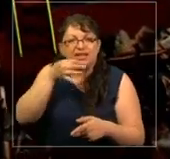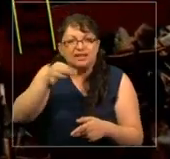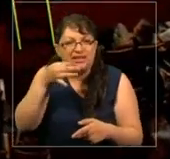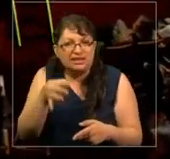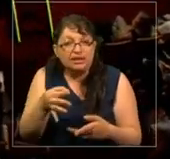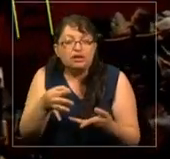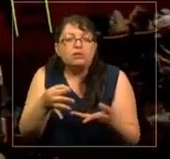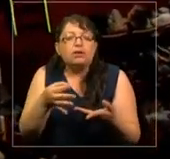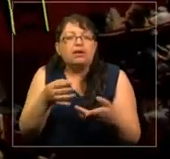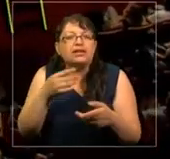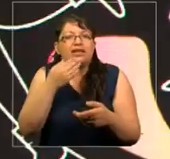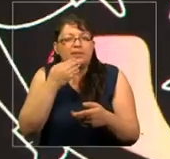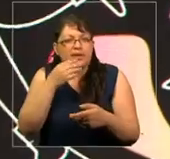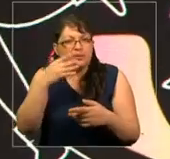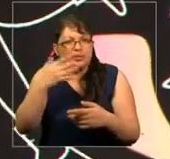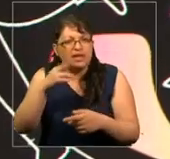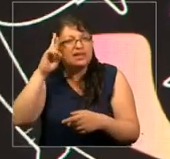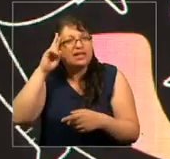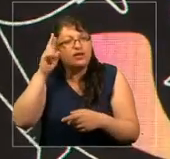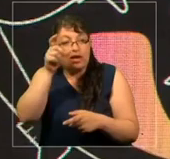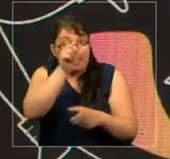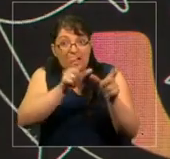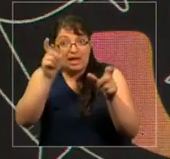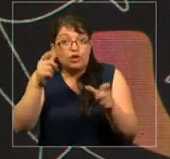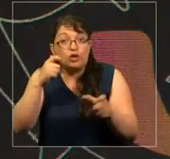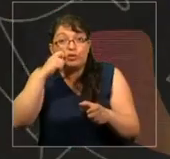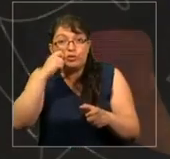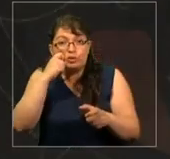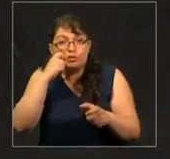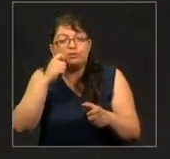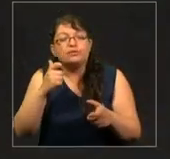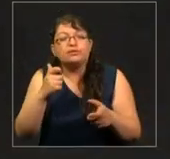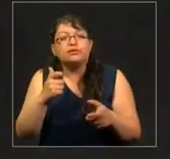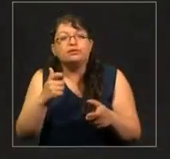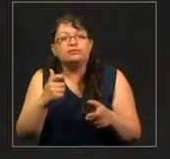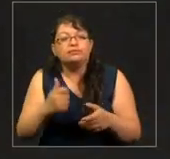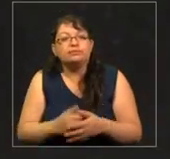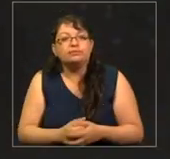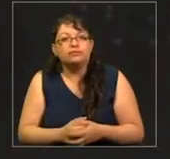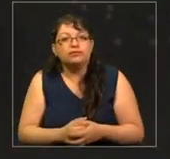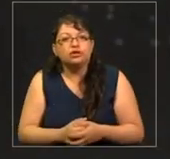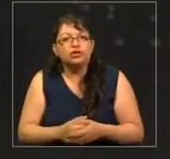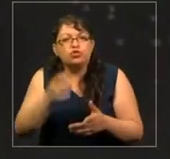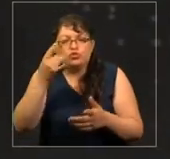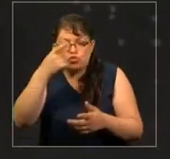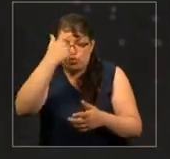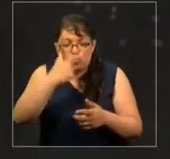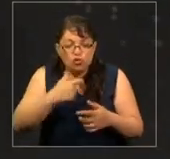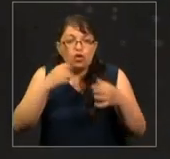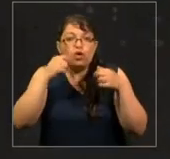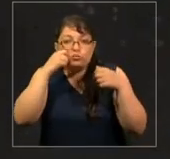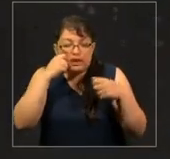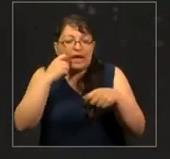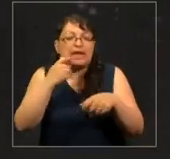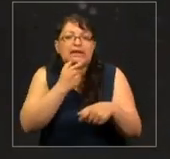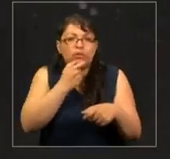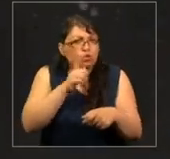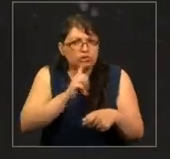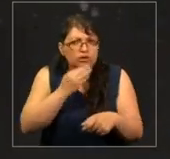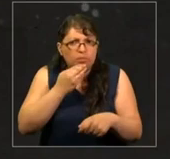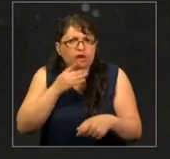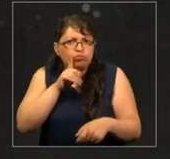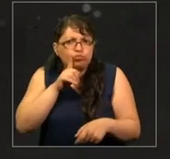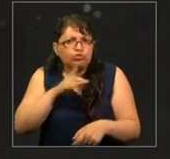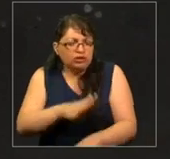importante recordar que los seres humanos no solo somos carne y hueso, sino que tenemos emociones.